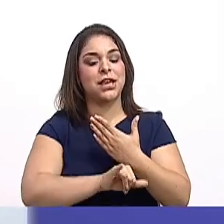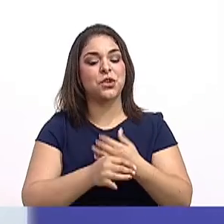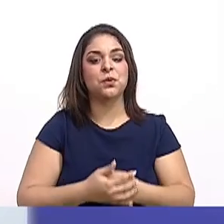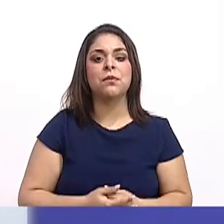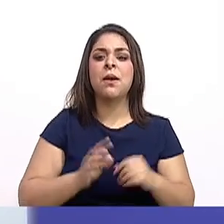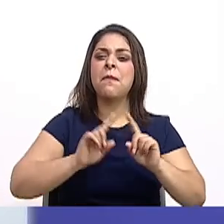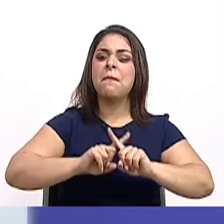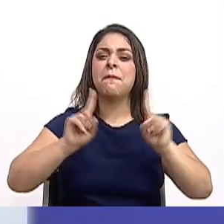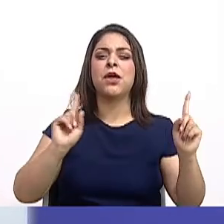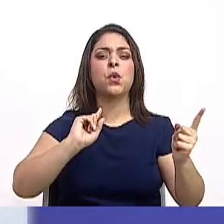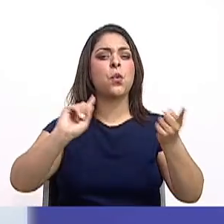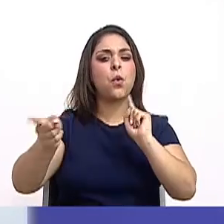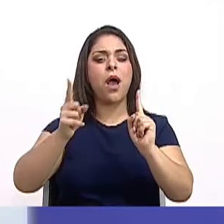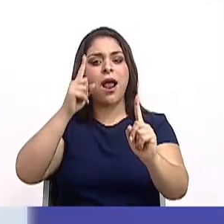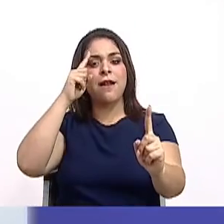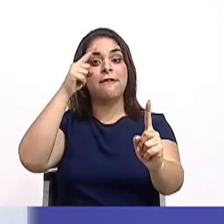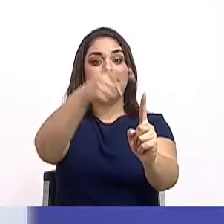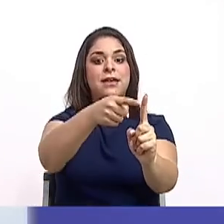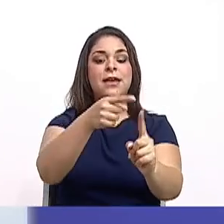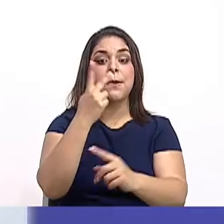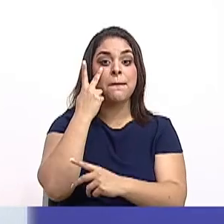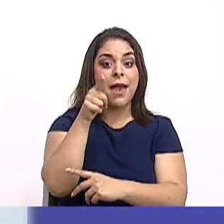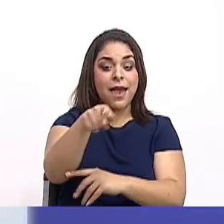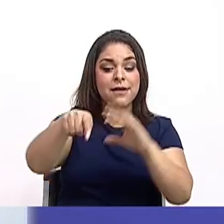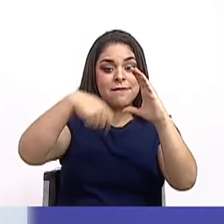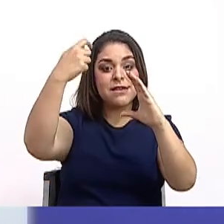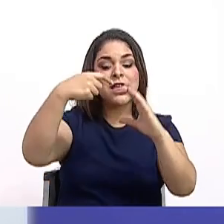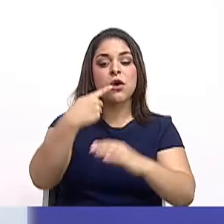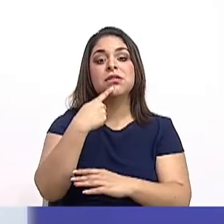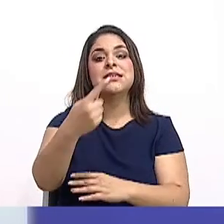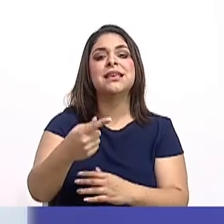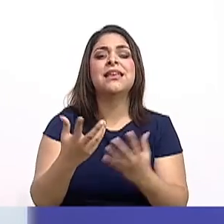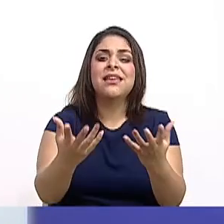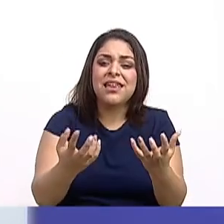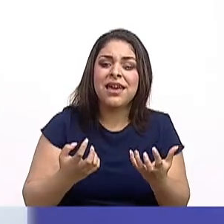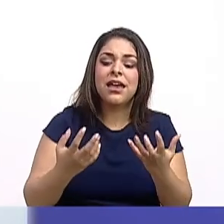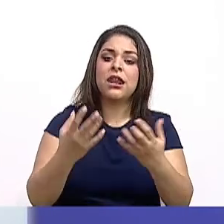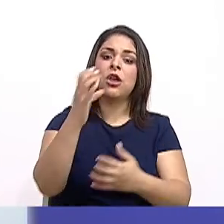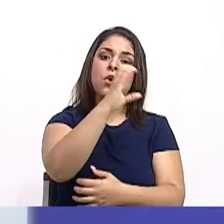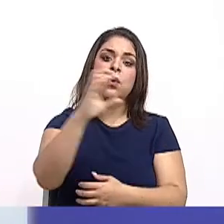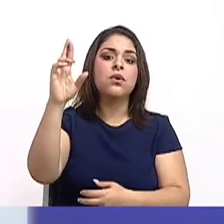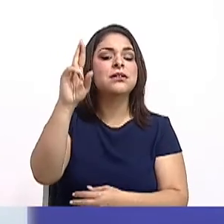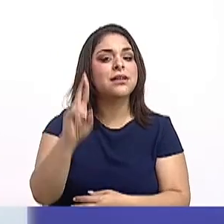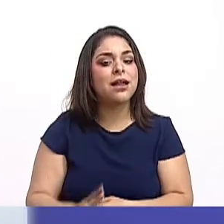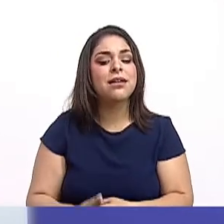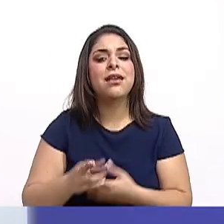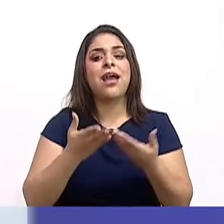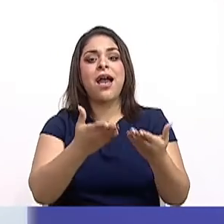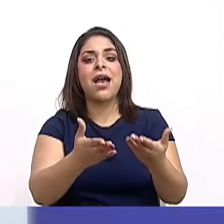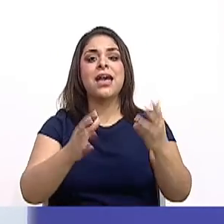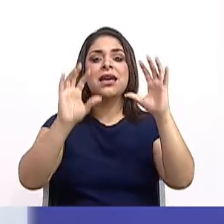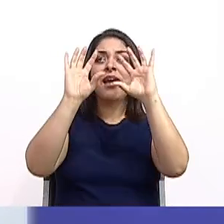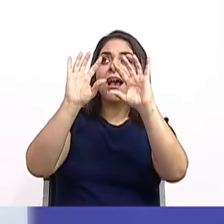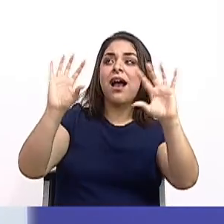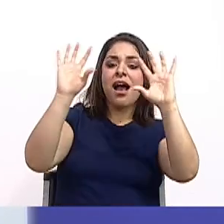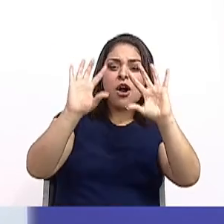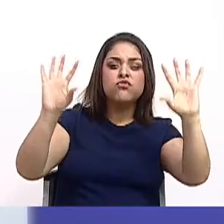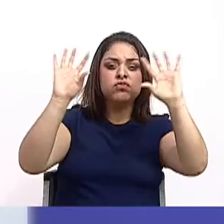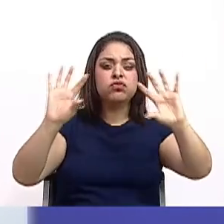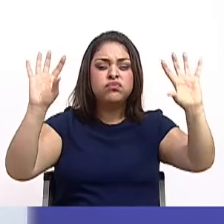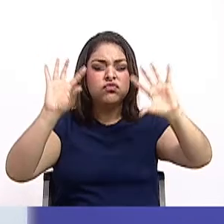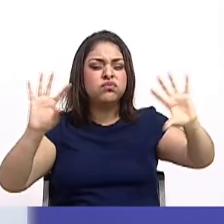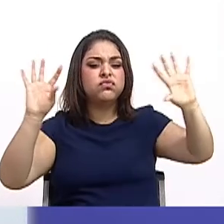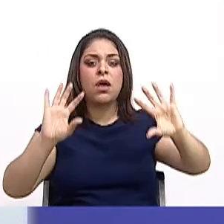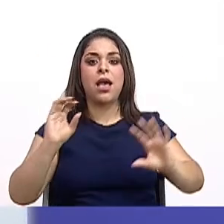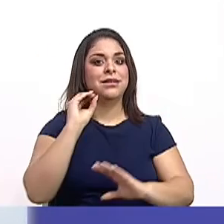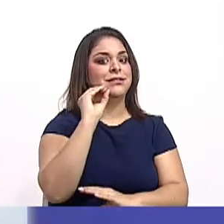¿cuál es el fin? Vean que ahí en el video se decía que queremos que Costa Rica sea carbono neutral. Esto tiene